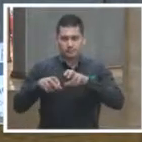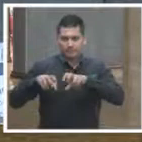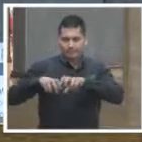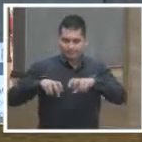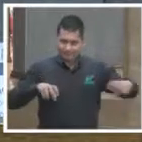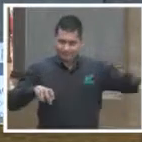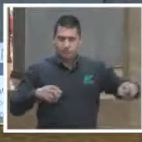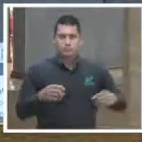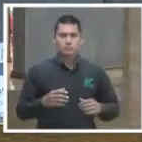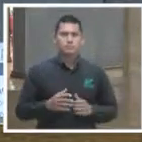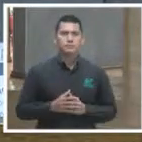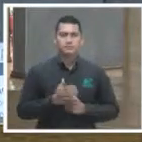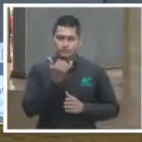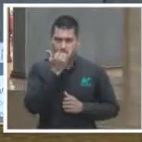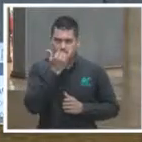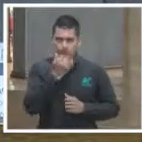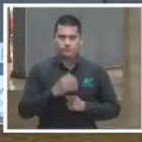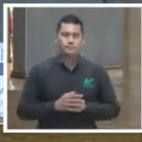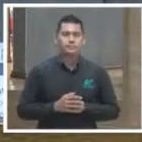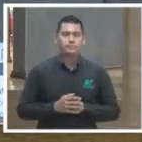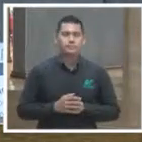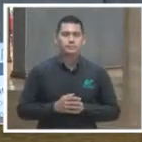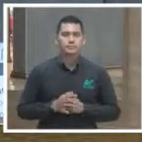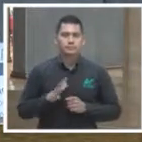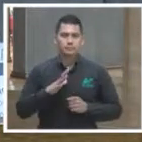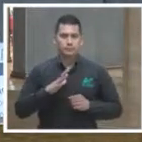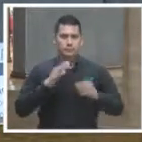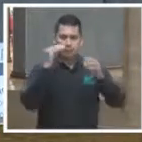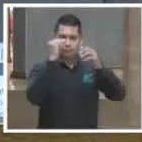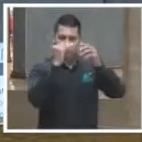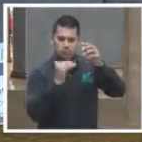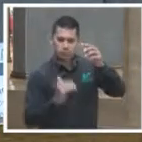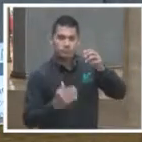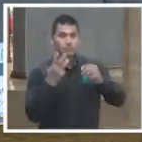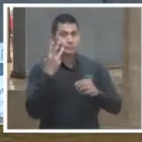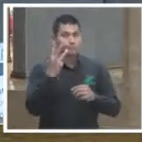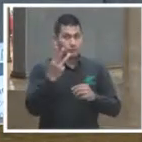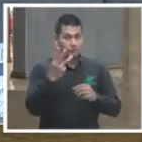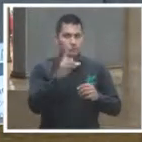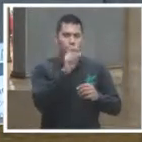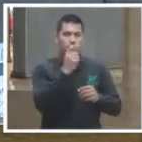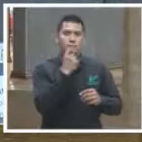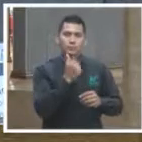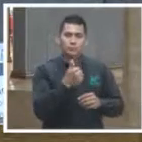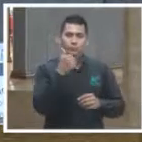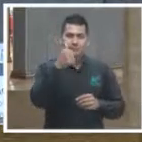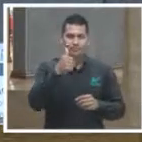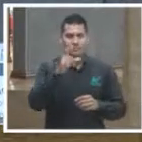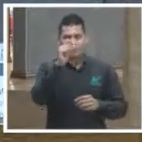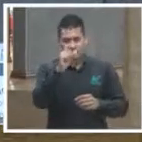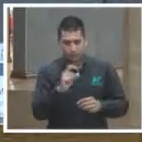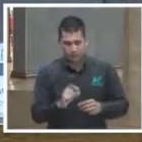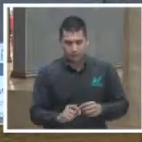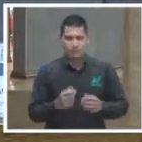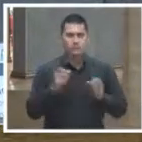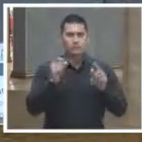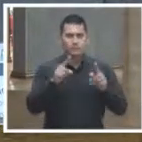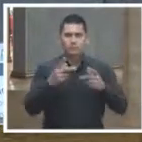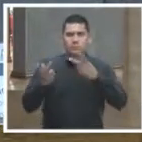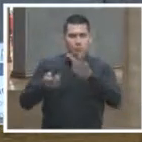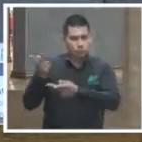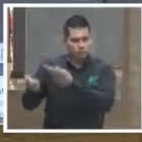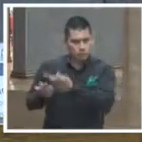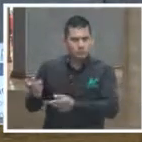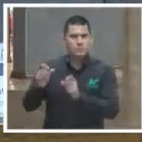informarle, perdón, que se desarrollará en tres bloques de 20 minutos que posteriormente dará inicio a unas preguntas también con 20